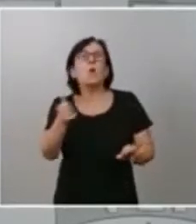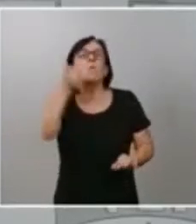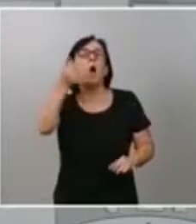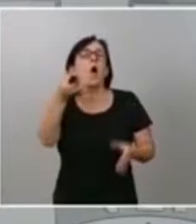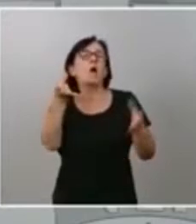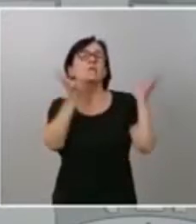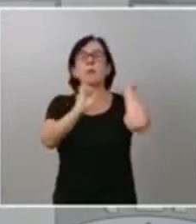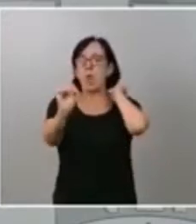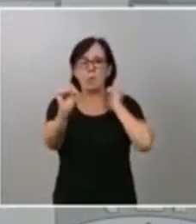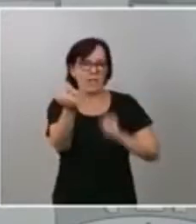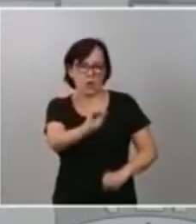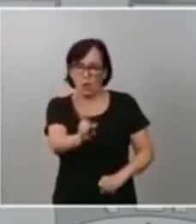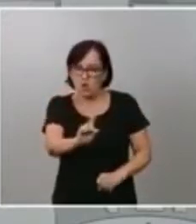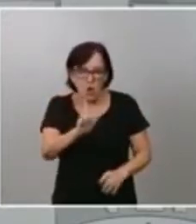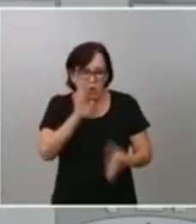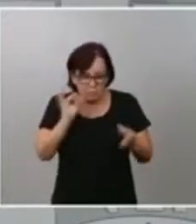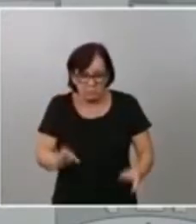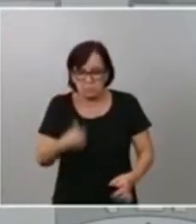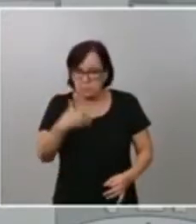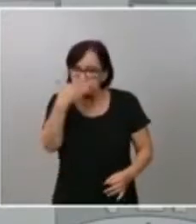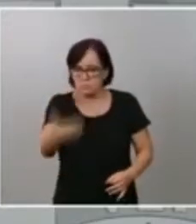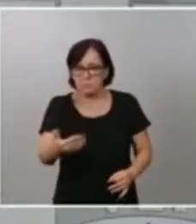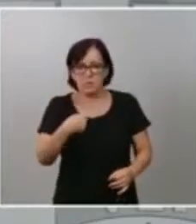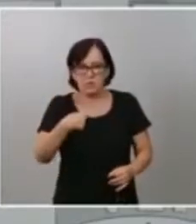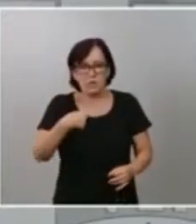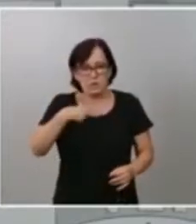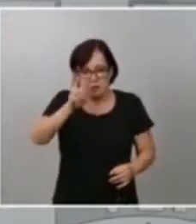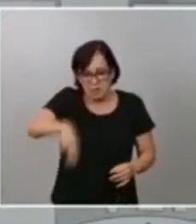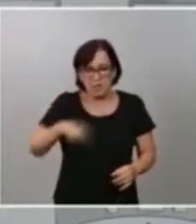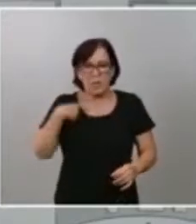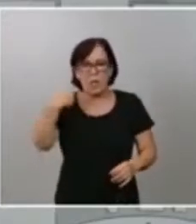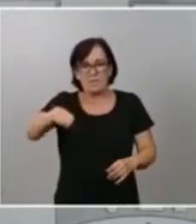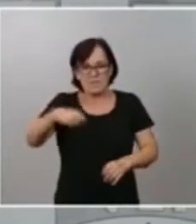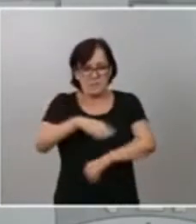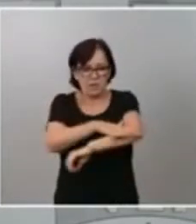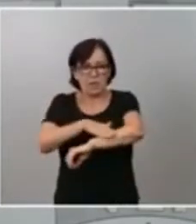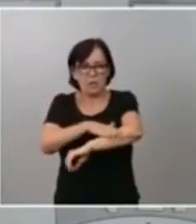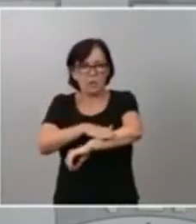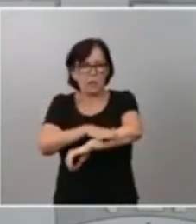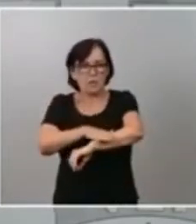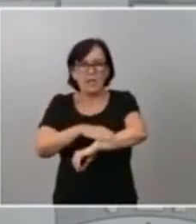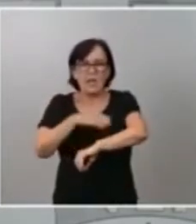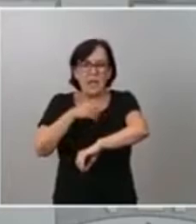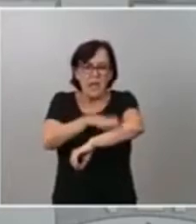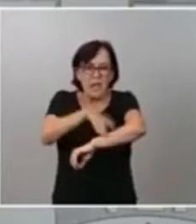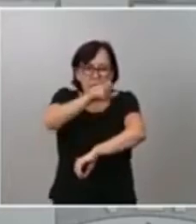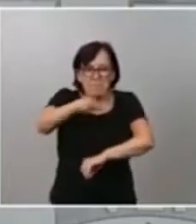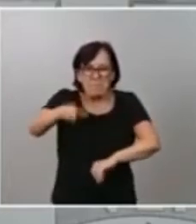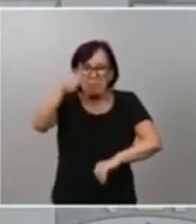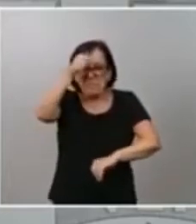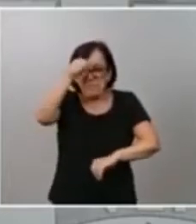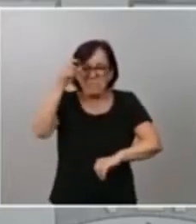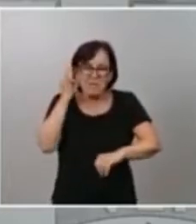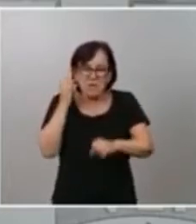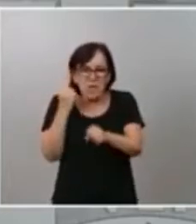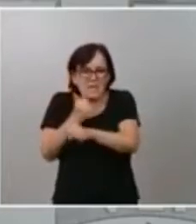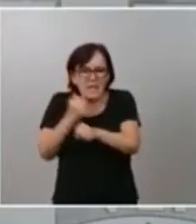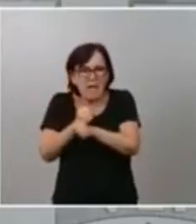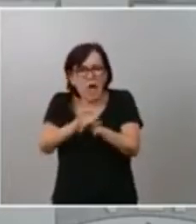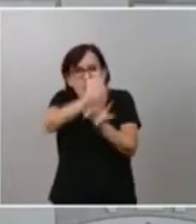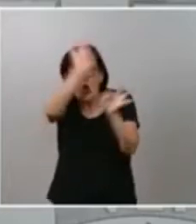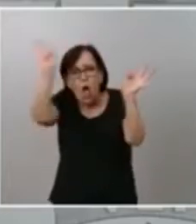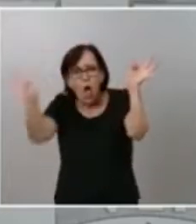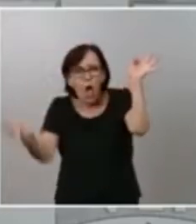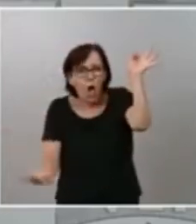porque yo he sido y soy el presidente de un gobierno y he visto a mis ministros trabajar día y noche para